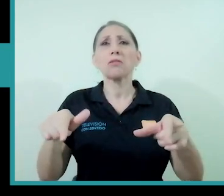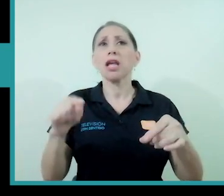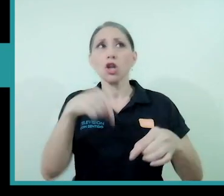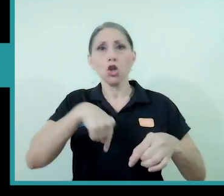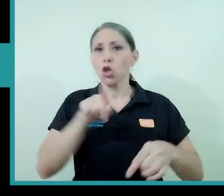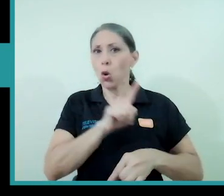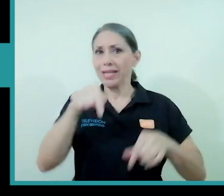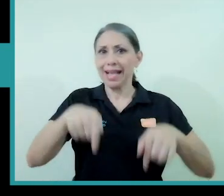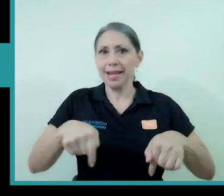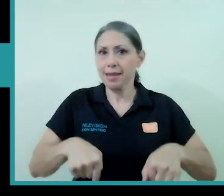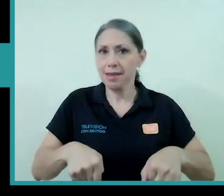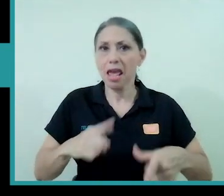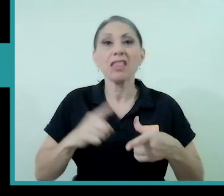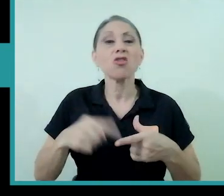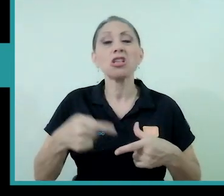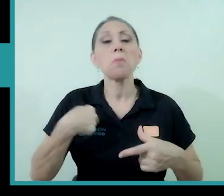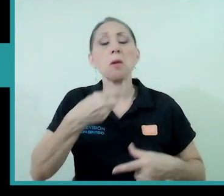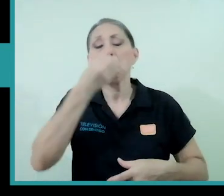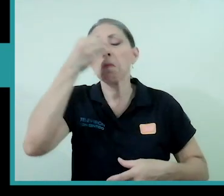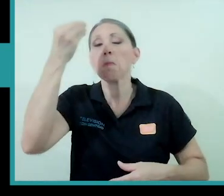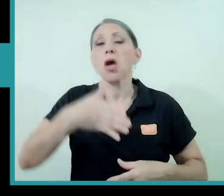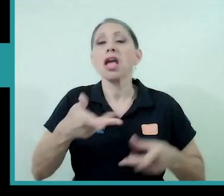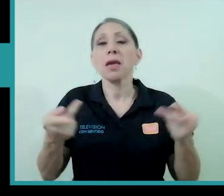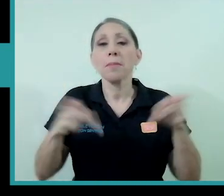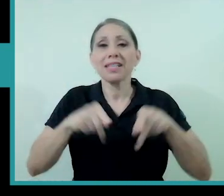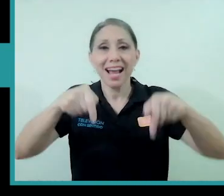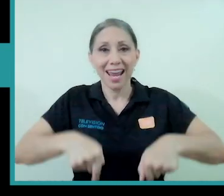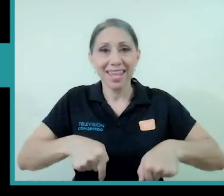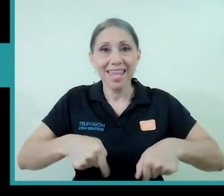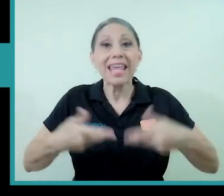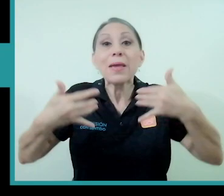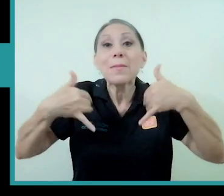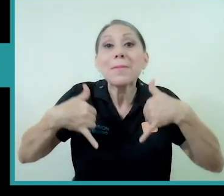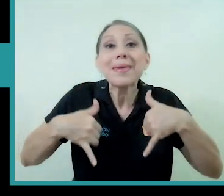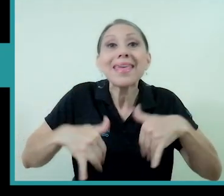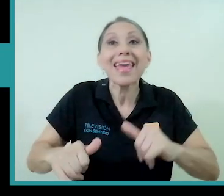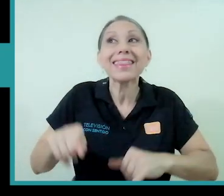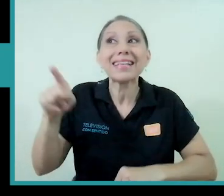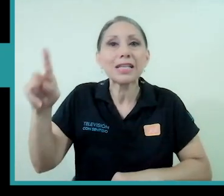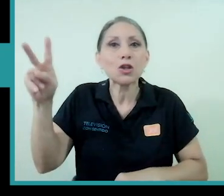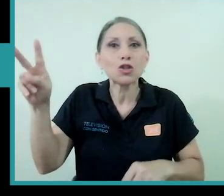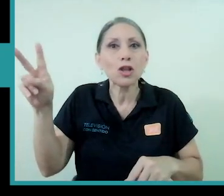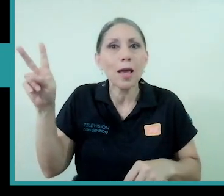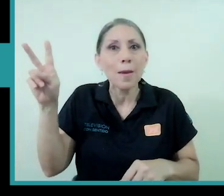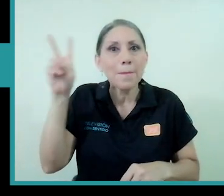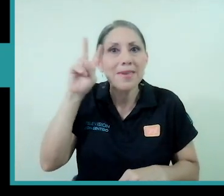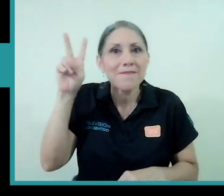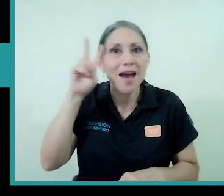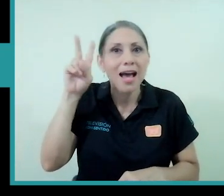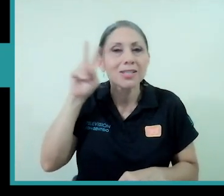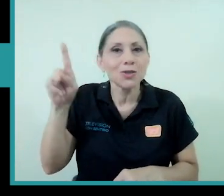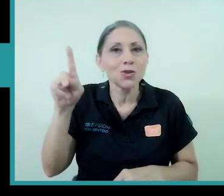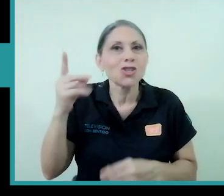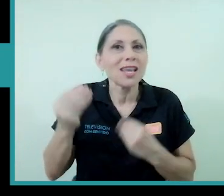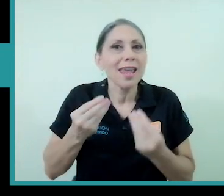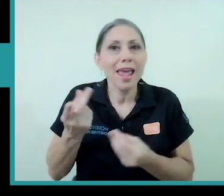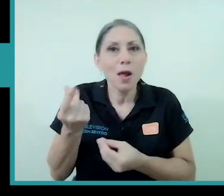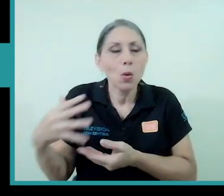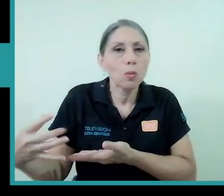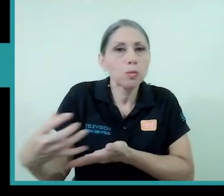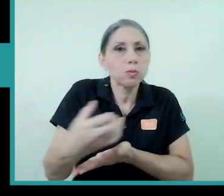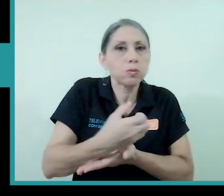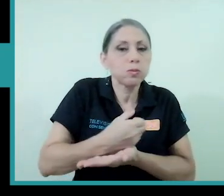aquí y mientras tanto pues estos vivazos están engordando sus jugosas billeteras